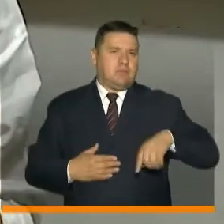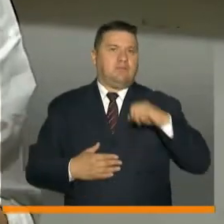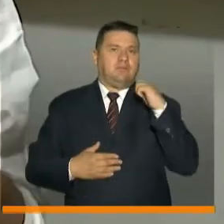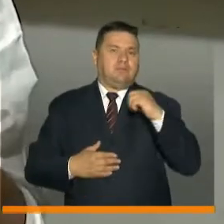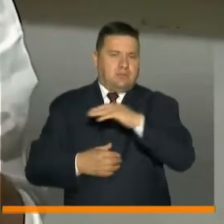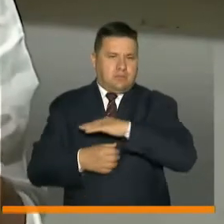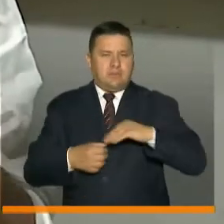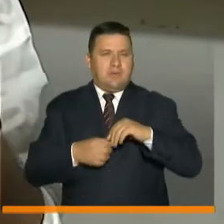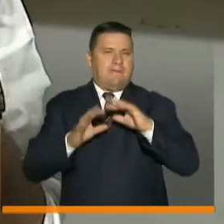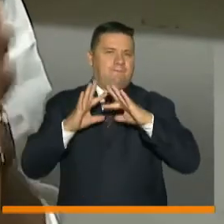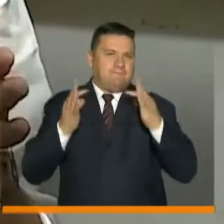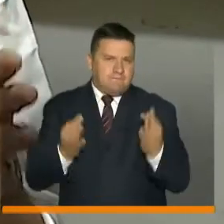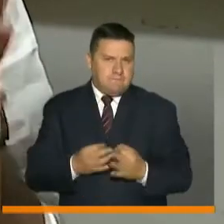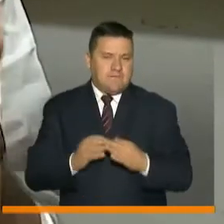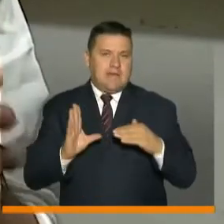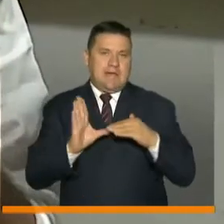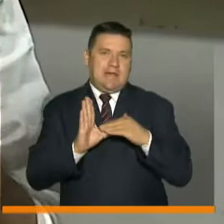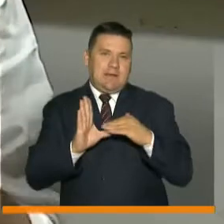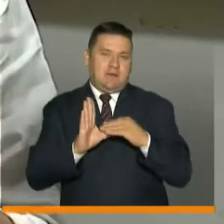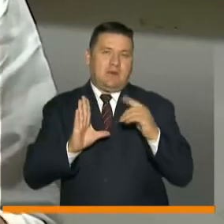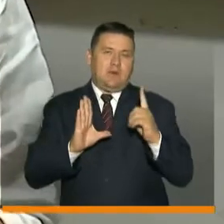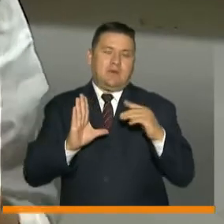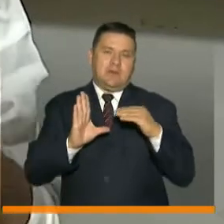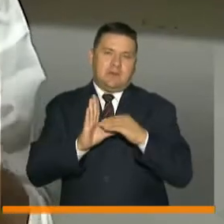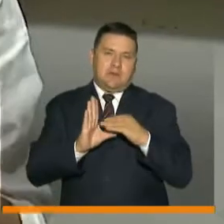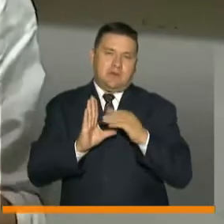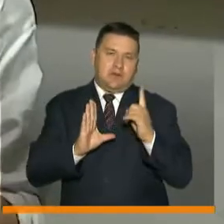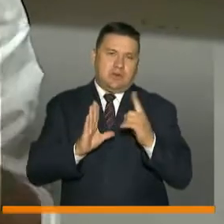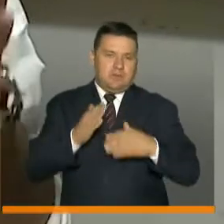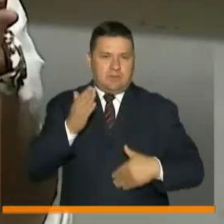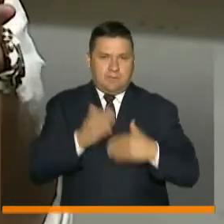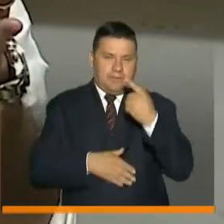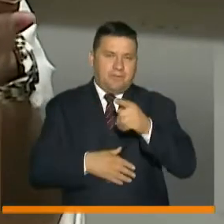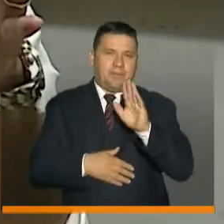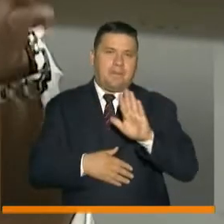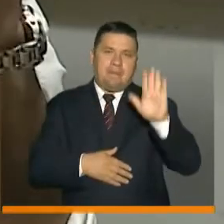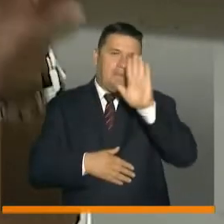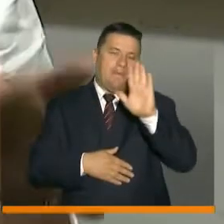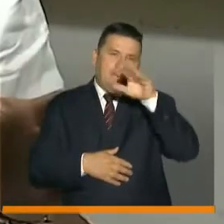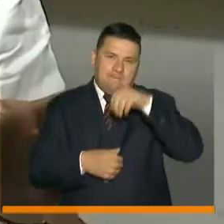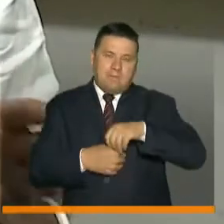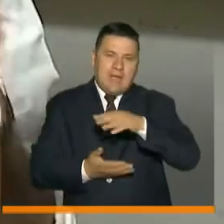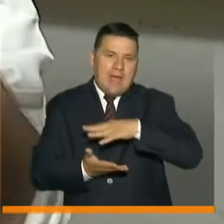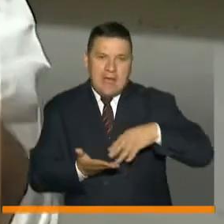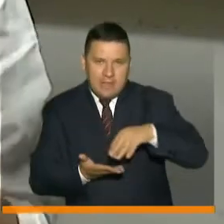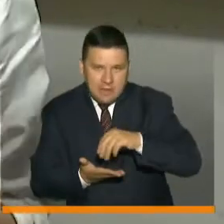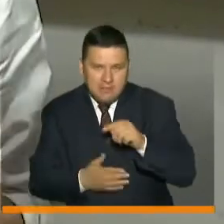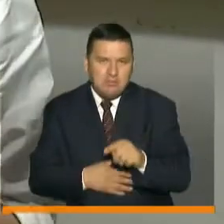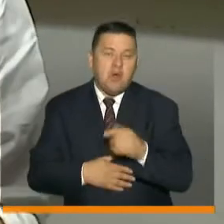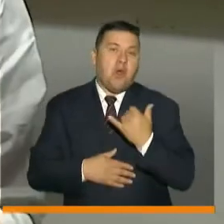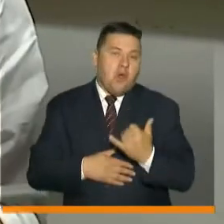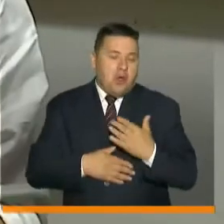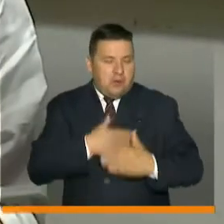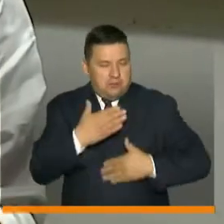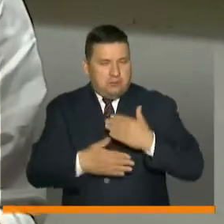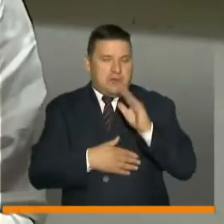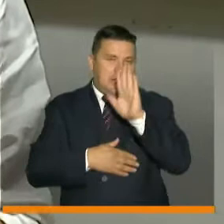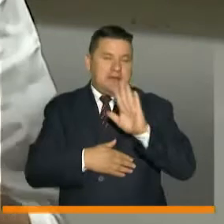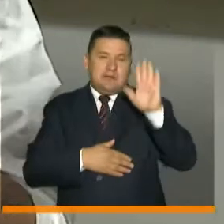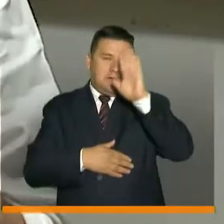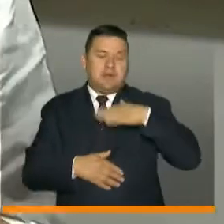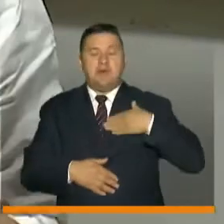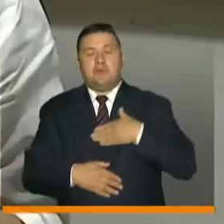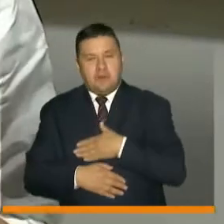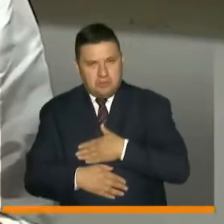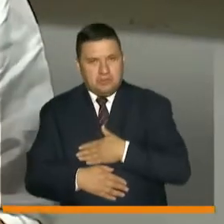beneficiando a familias de estrato 1 y 2. Arrancamos con el departamento de Atlántico, hoy seguimos con el departamento